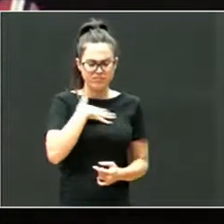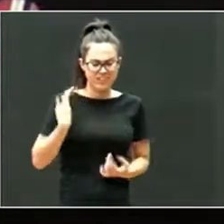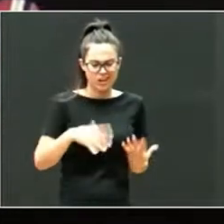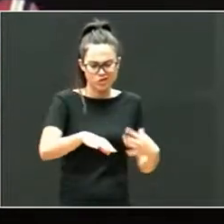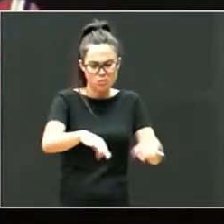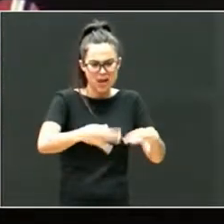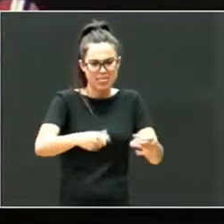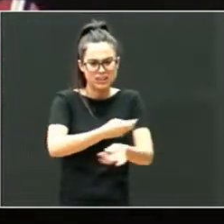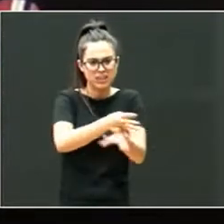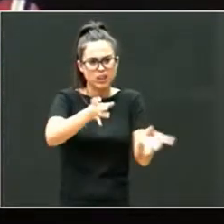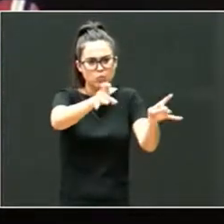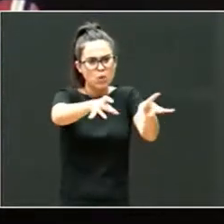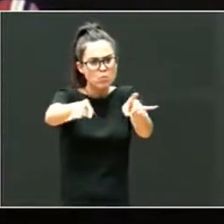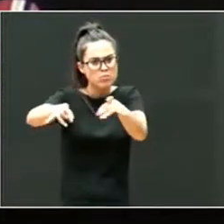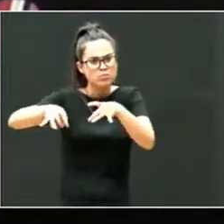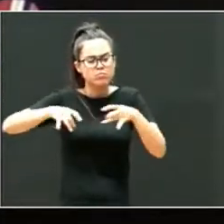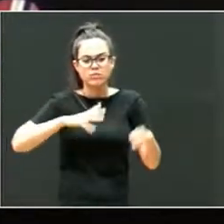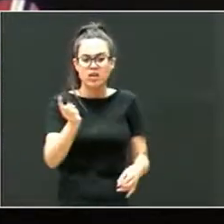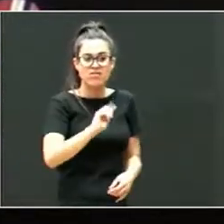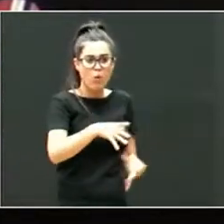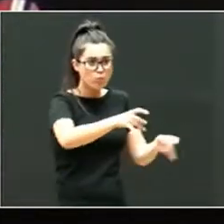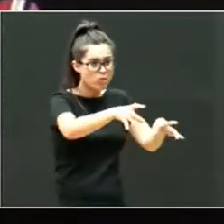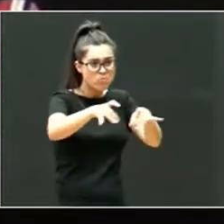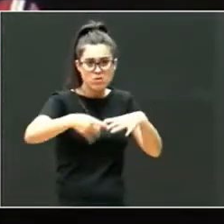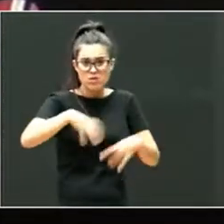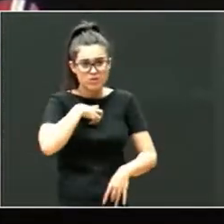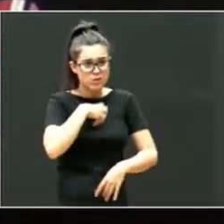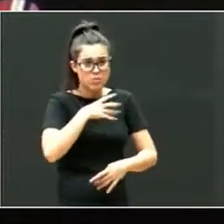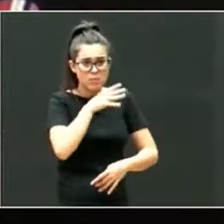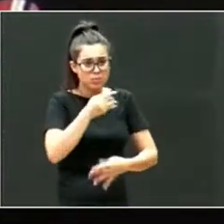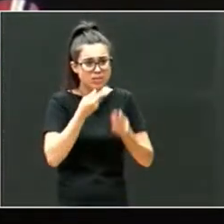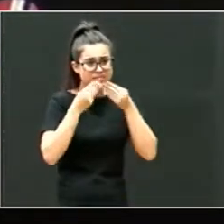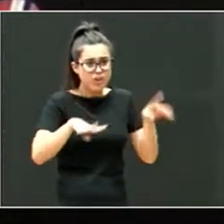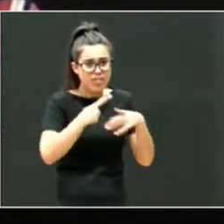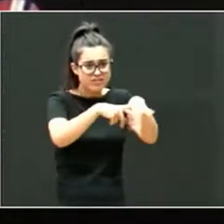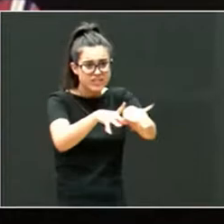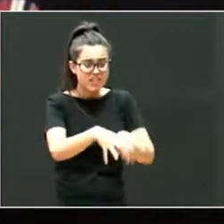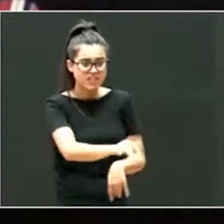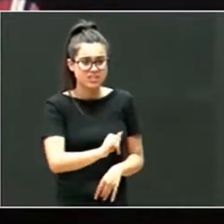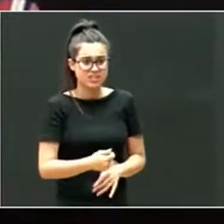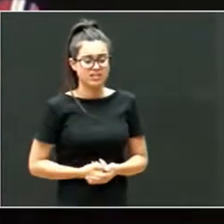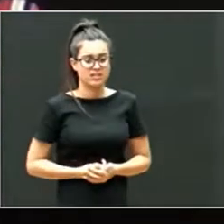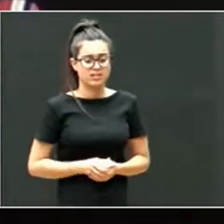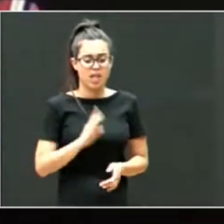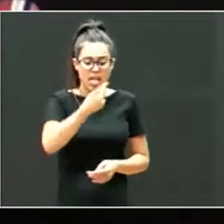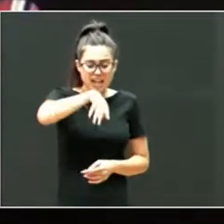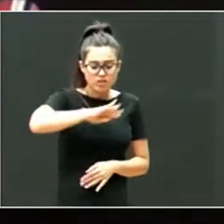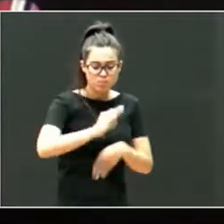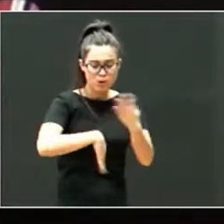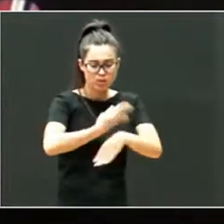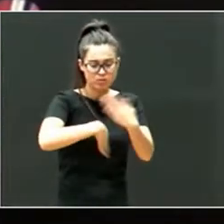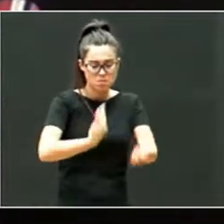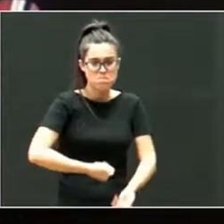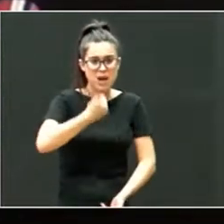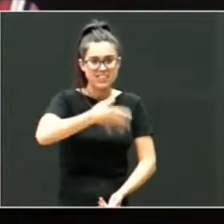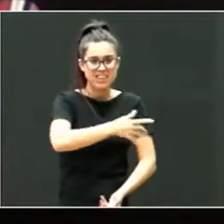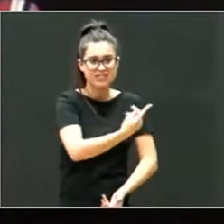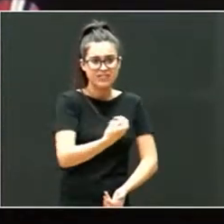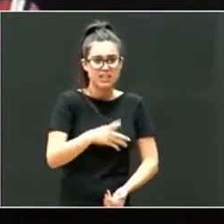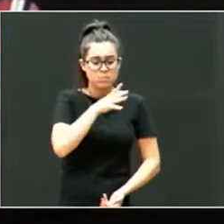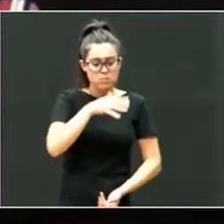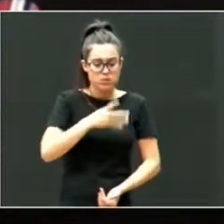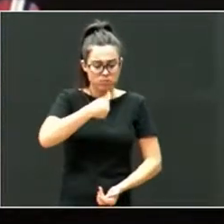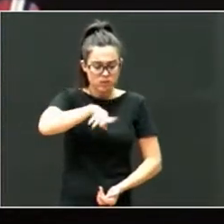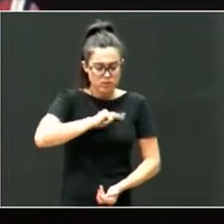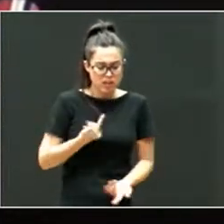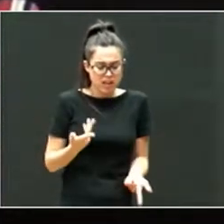los demás, igual que los demás. No, igual no, no pueden ser iguales. Ellos tienen que hacer más procesos que los demás niños, porque tienen